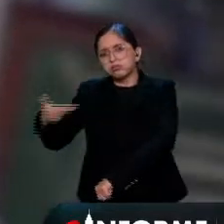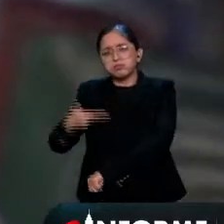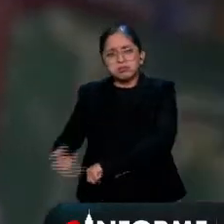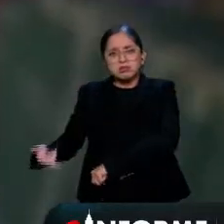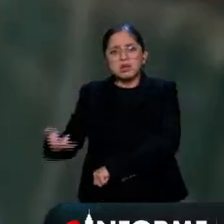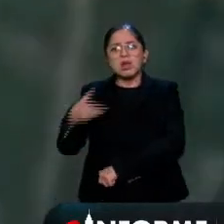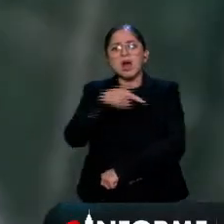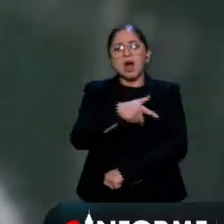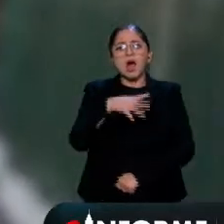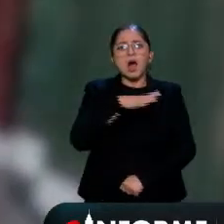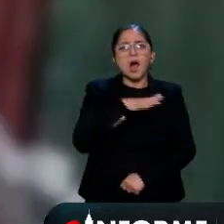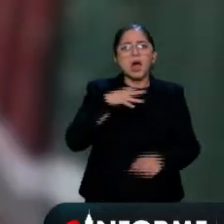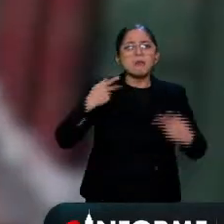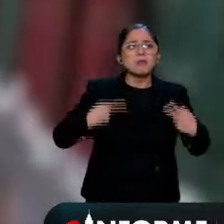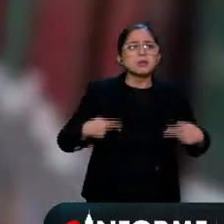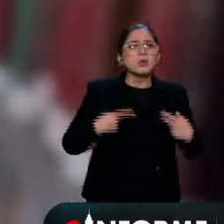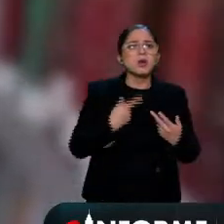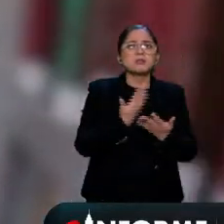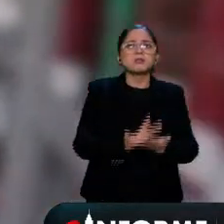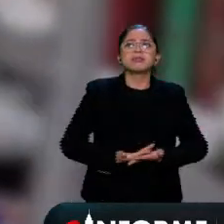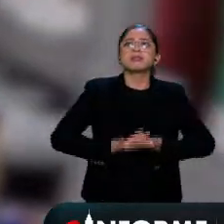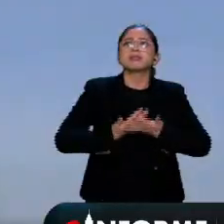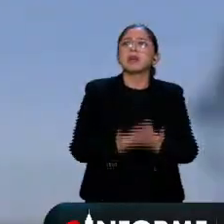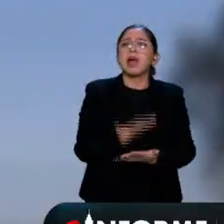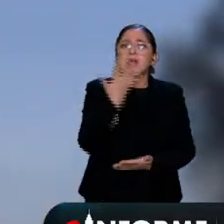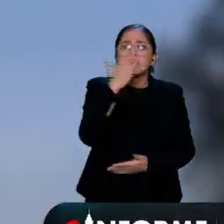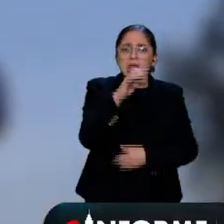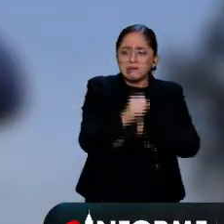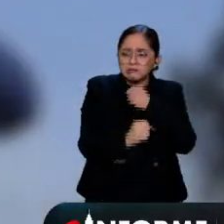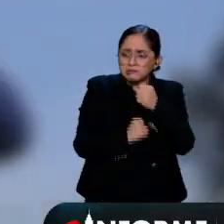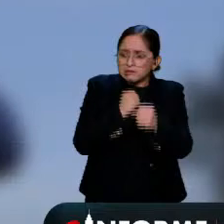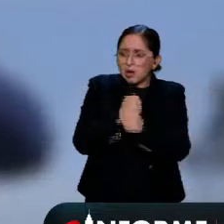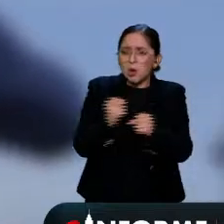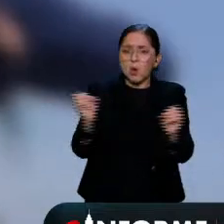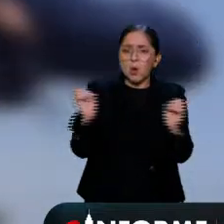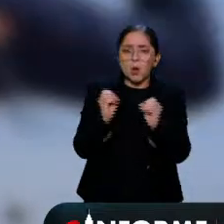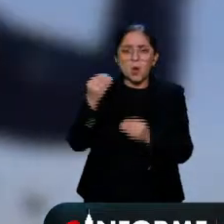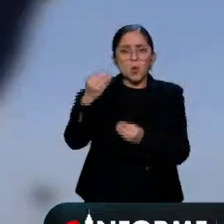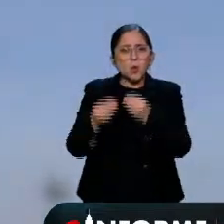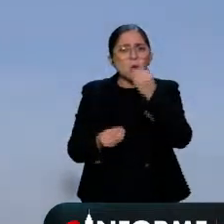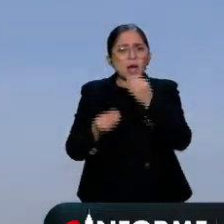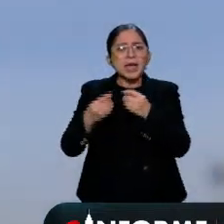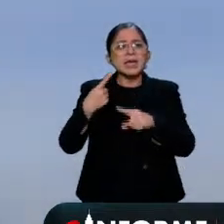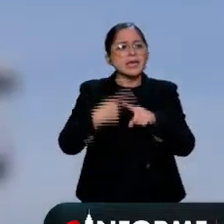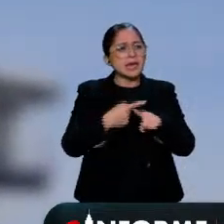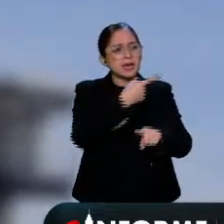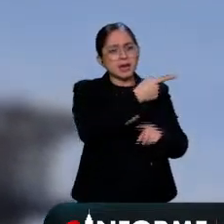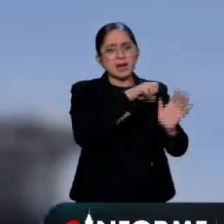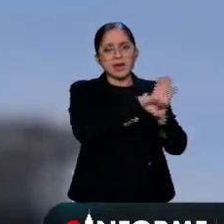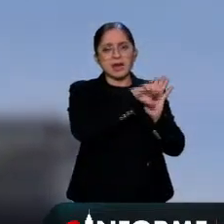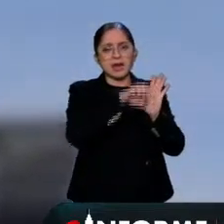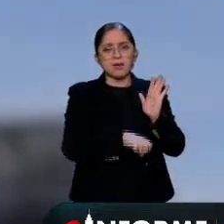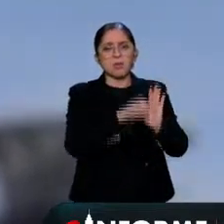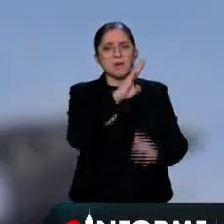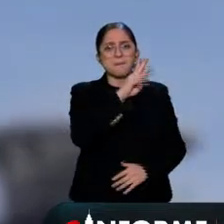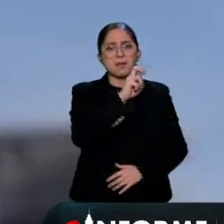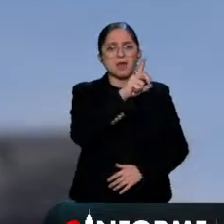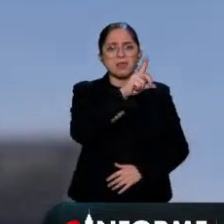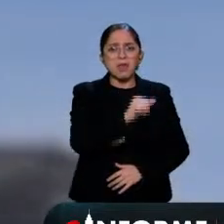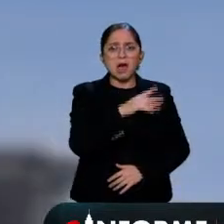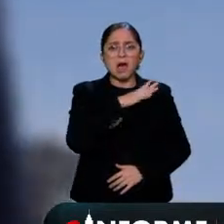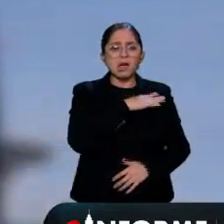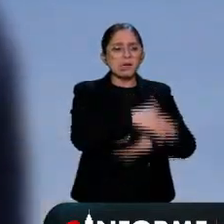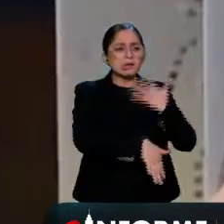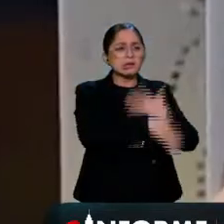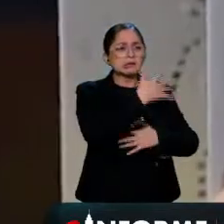existen personas que pasan más de 10 años sin tener una sentencia, como en el caso de Brenda Quevedo, que lleva casi 15 años sin sentencia, acusada